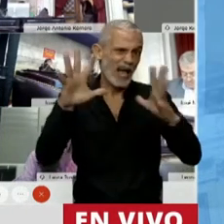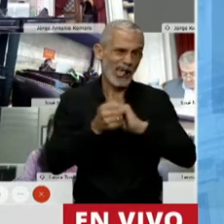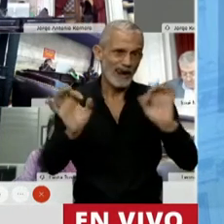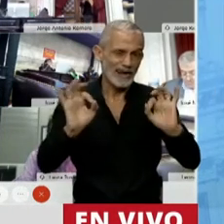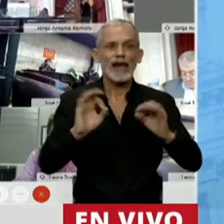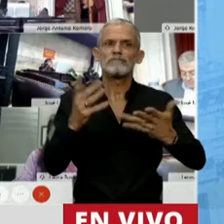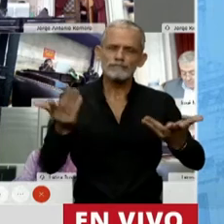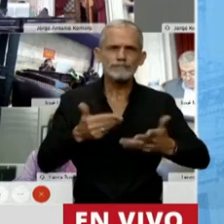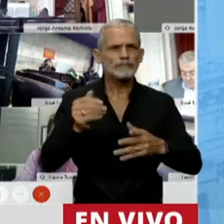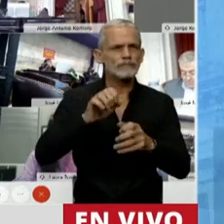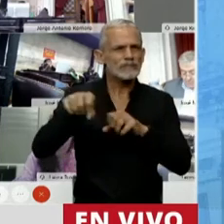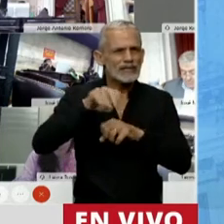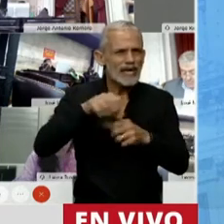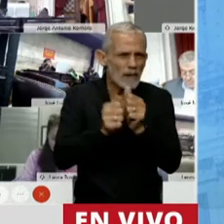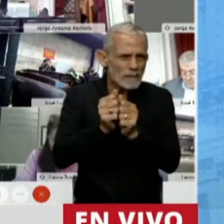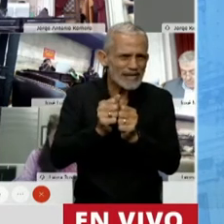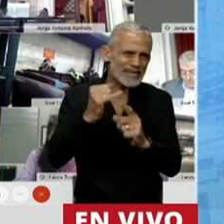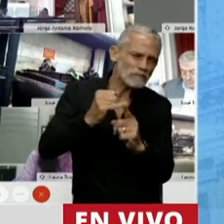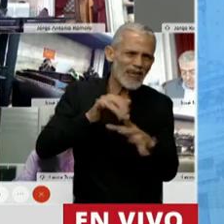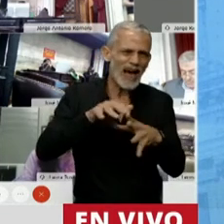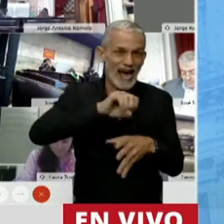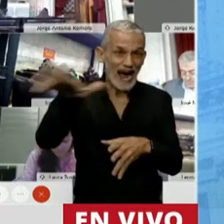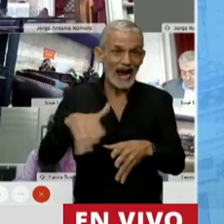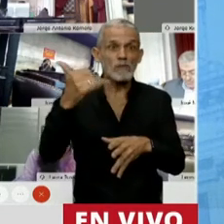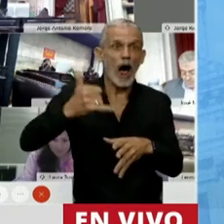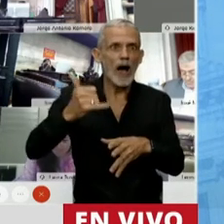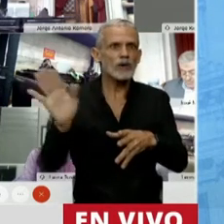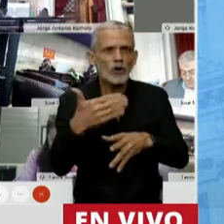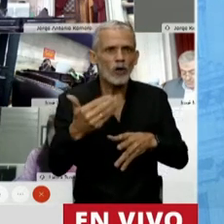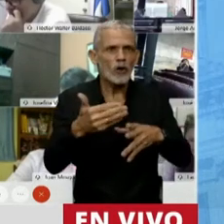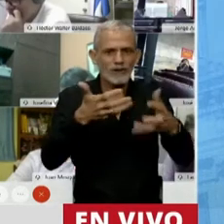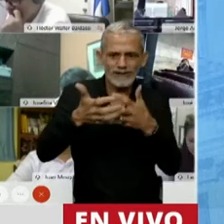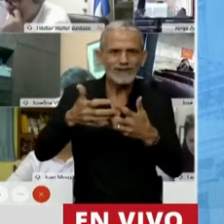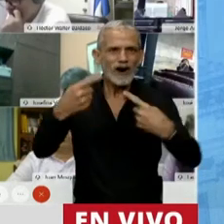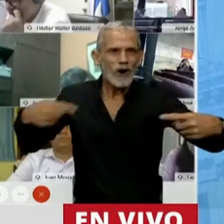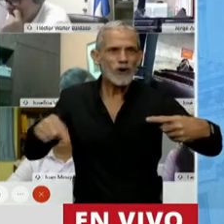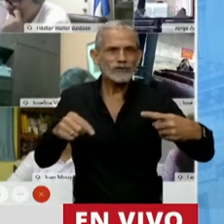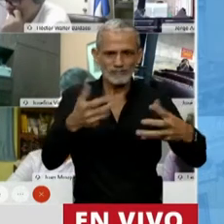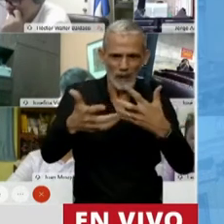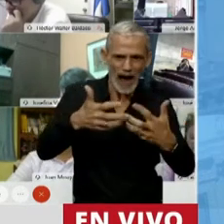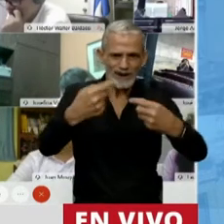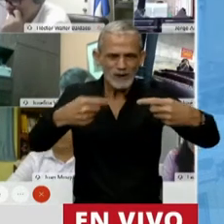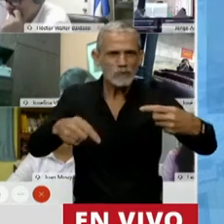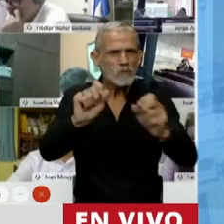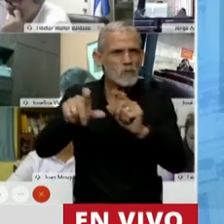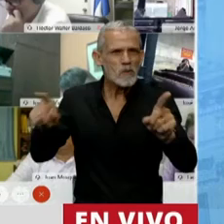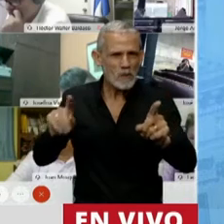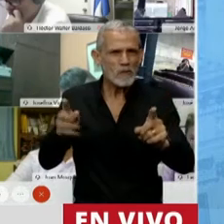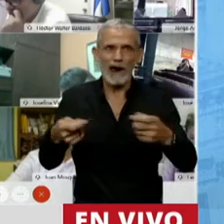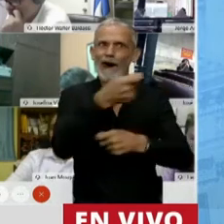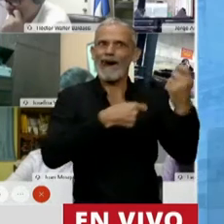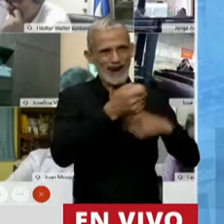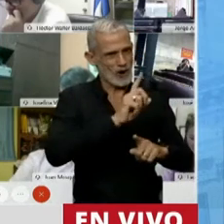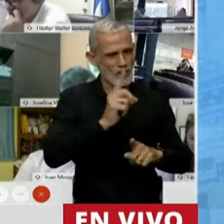Una pyme agropecuaria normalmente tiene todos sus activos en bienes productivos, no especulativos,